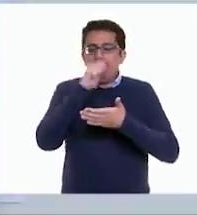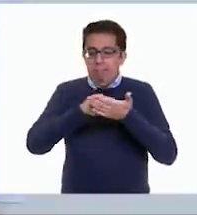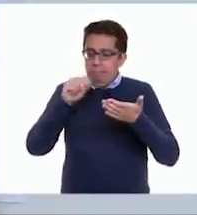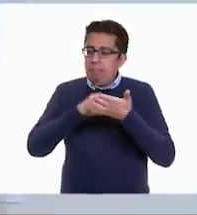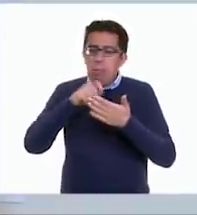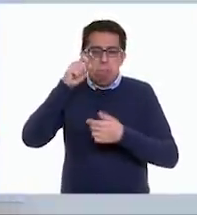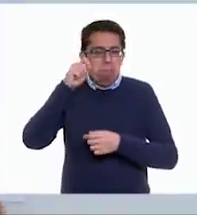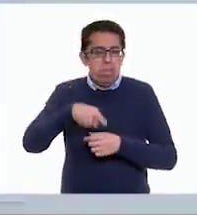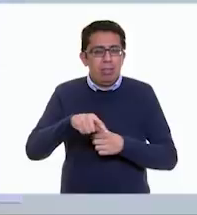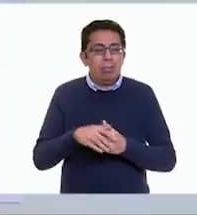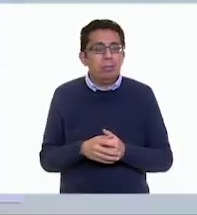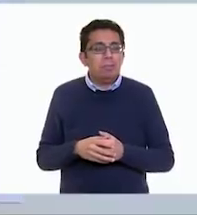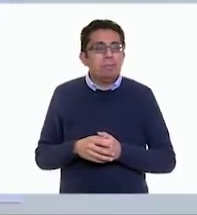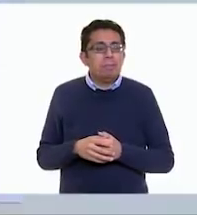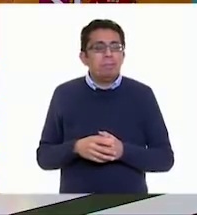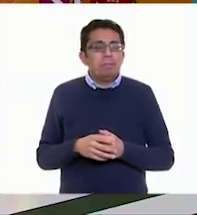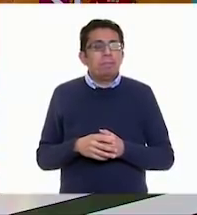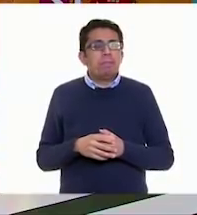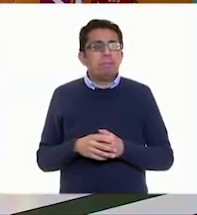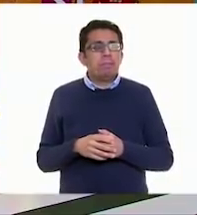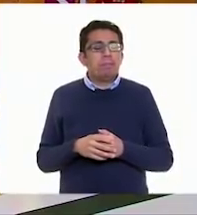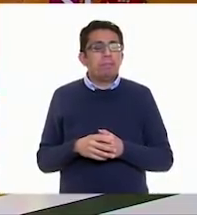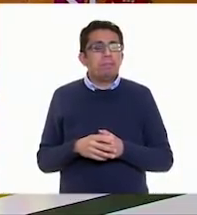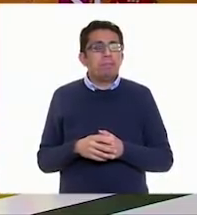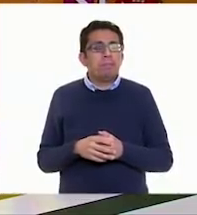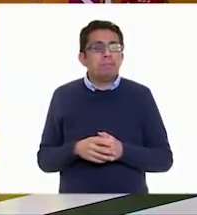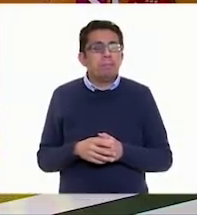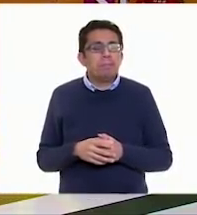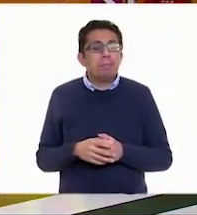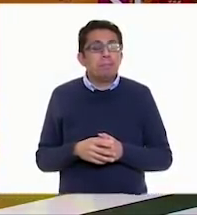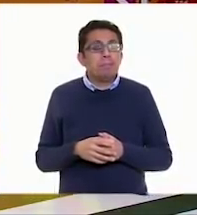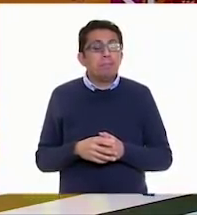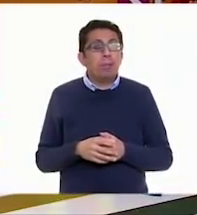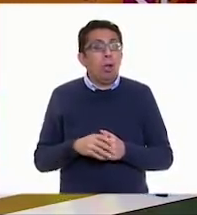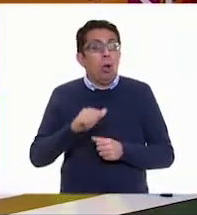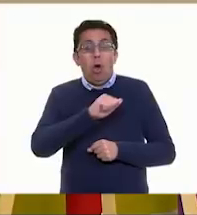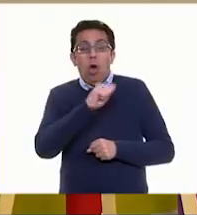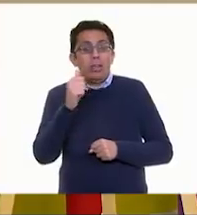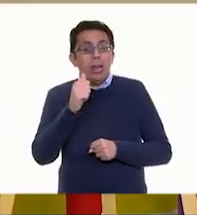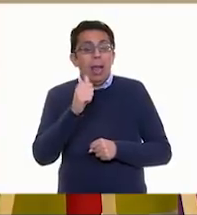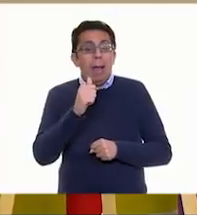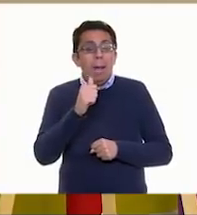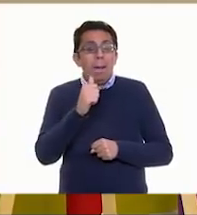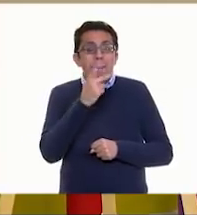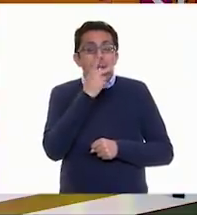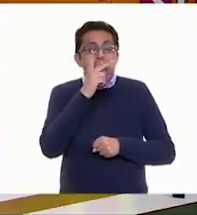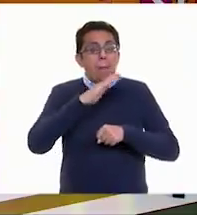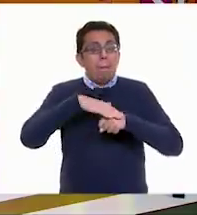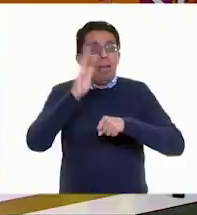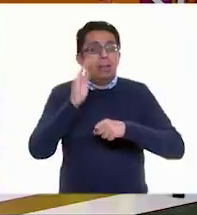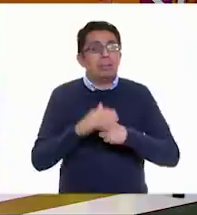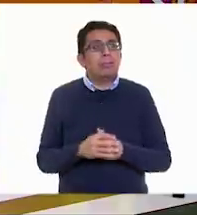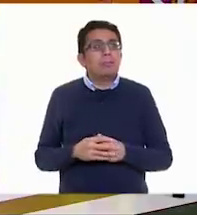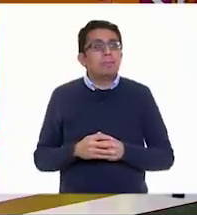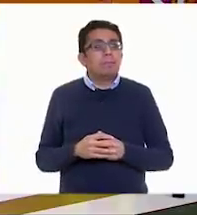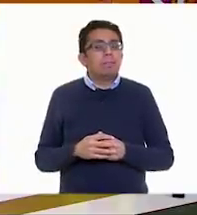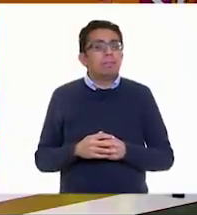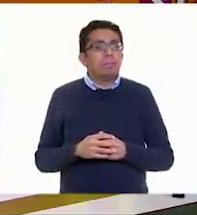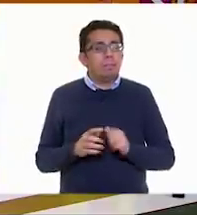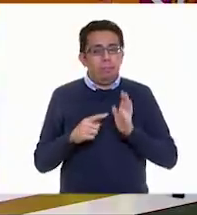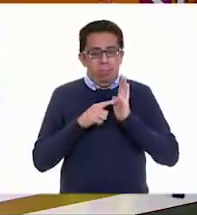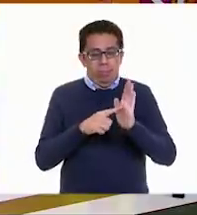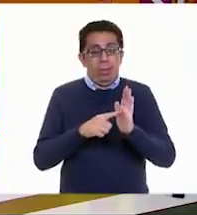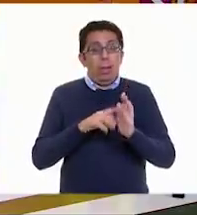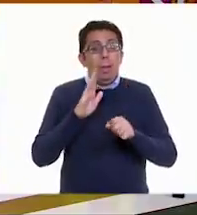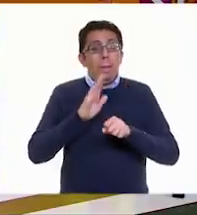Conitos. Ahí están los conitos. Y ya tenemos ahí. Una palabra más. Ahora vamos a ver otro video